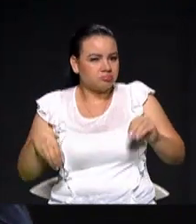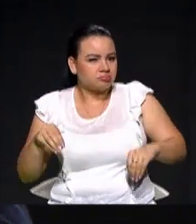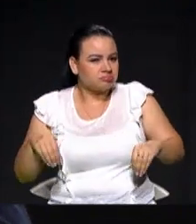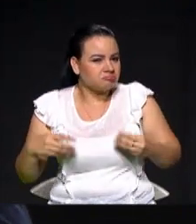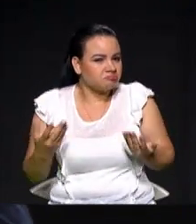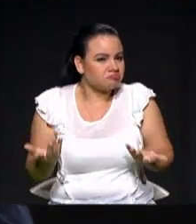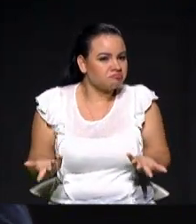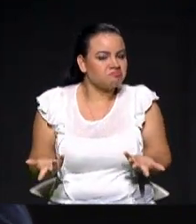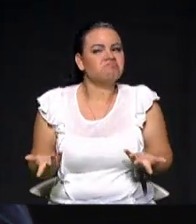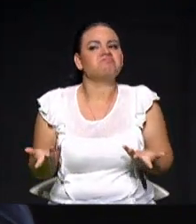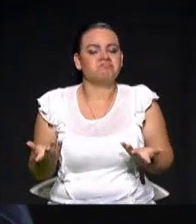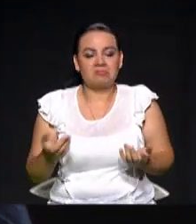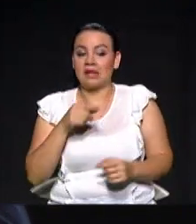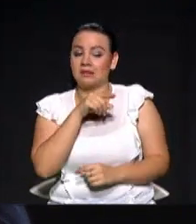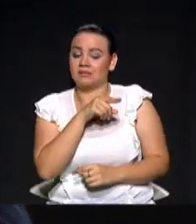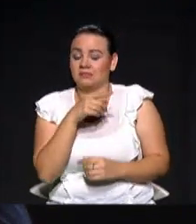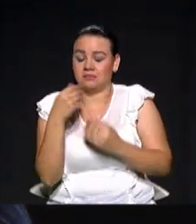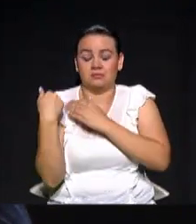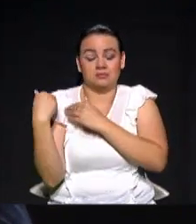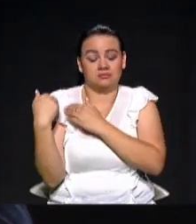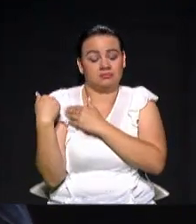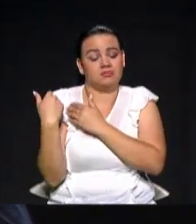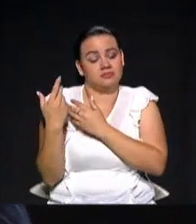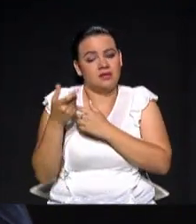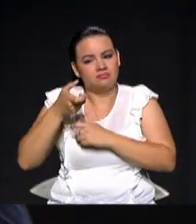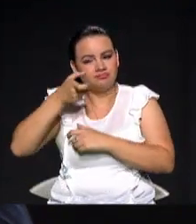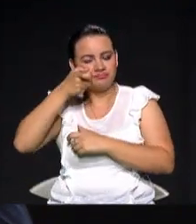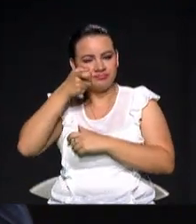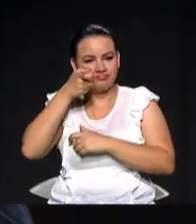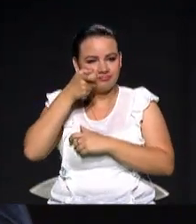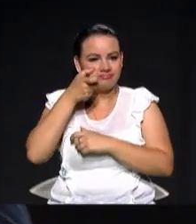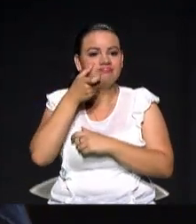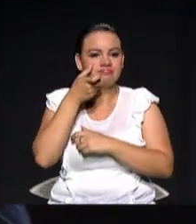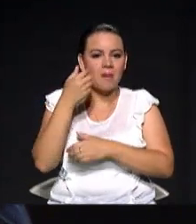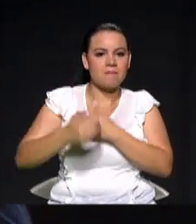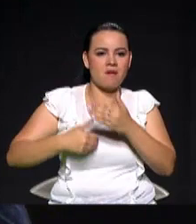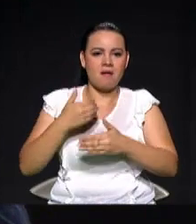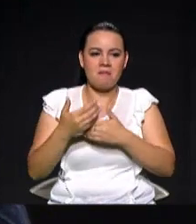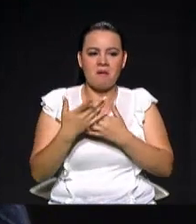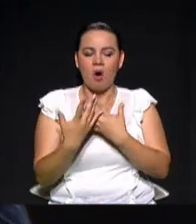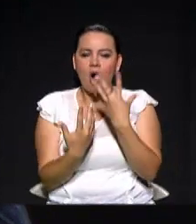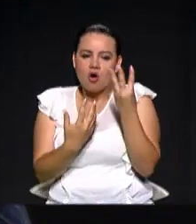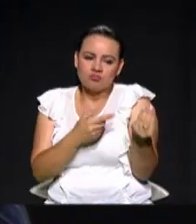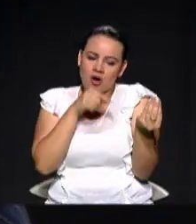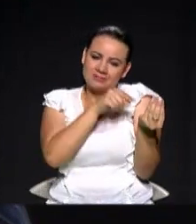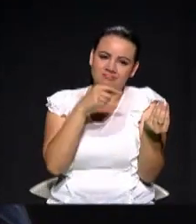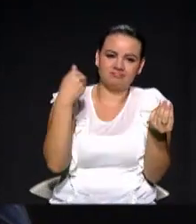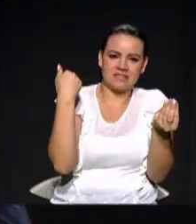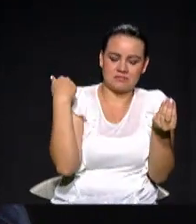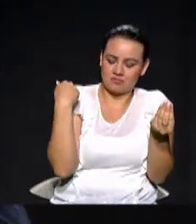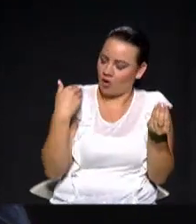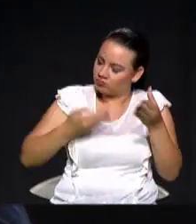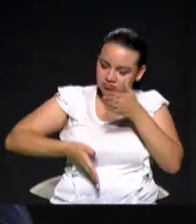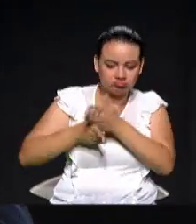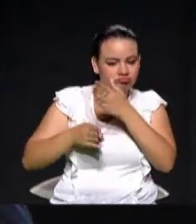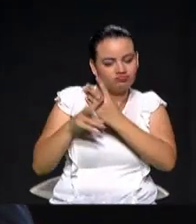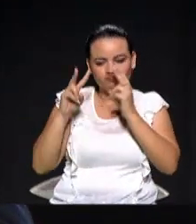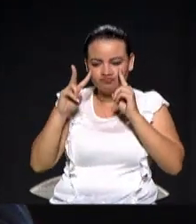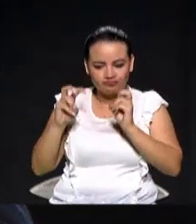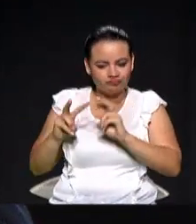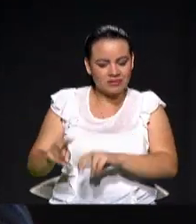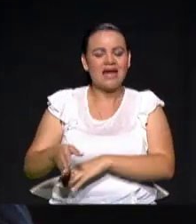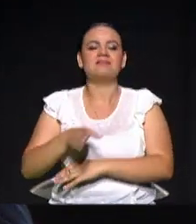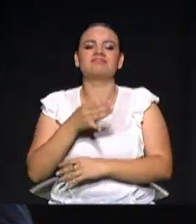En ese sentido yo he propuesto y creo que es necesario llevar adelante una comisión que realmente investigue a fondo ese tema de las